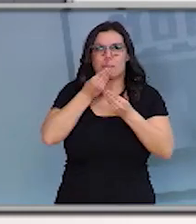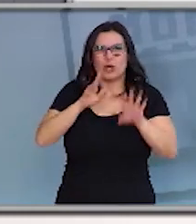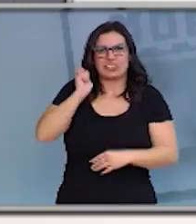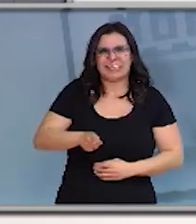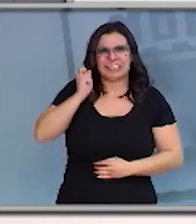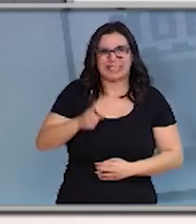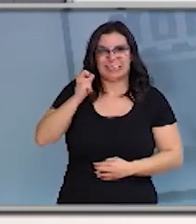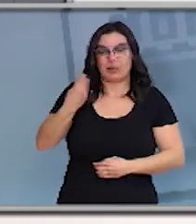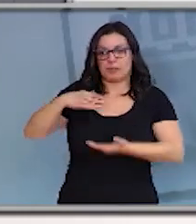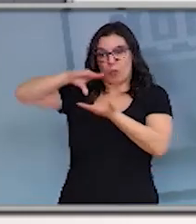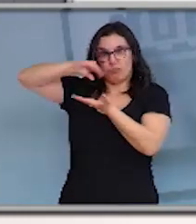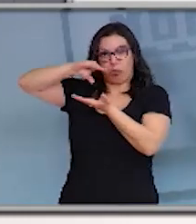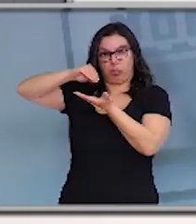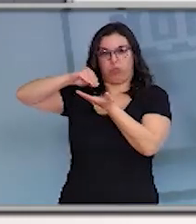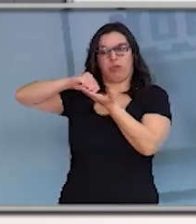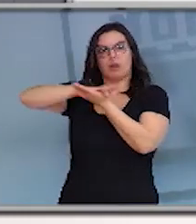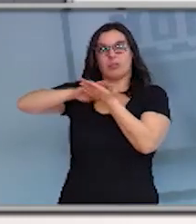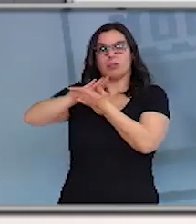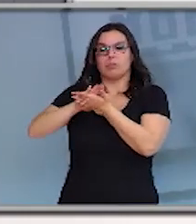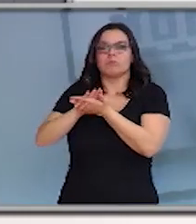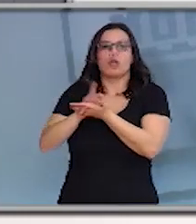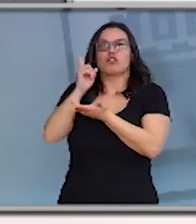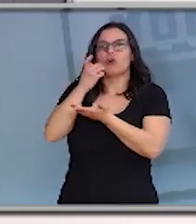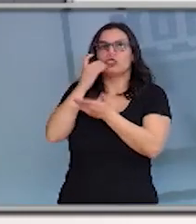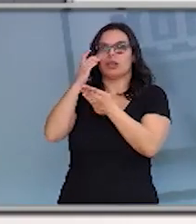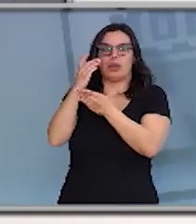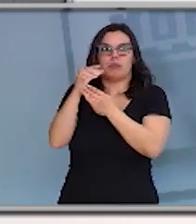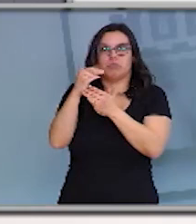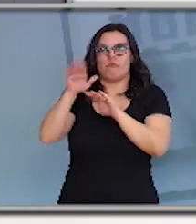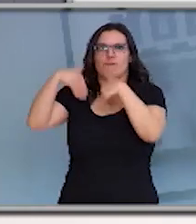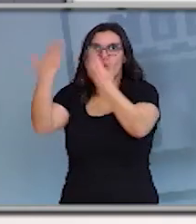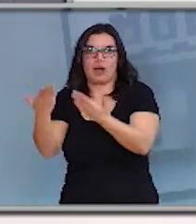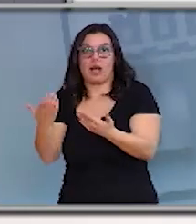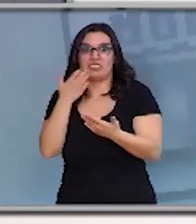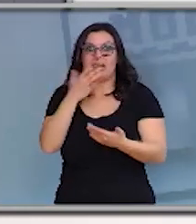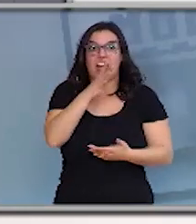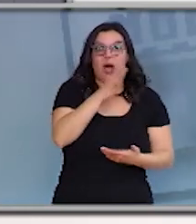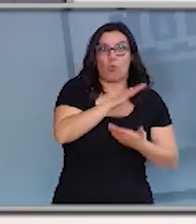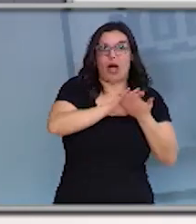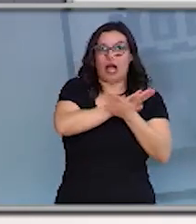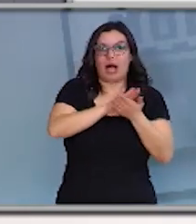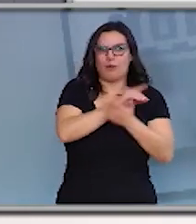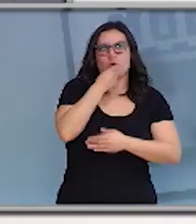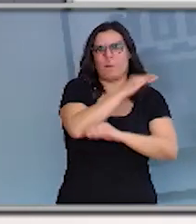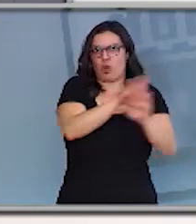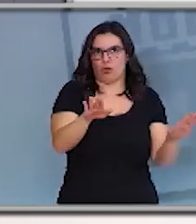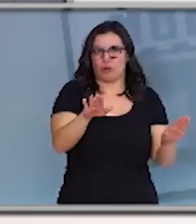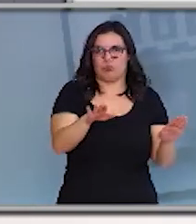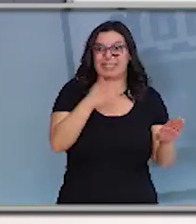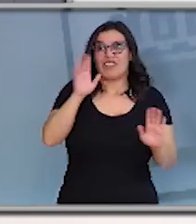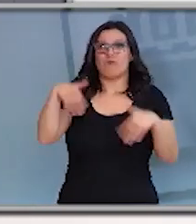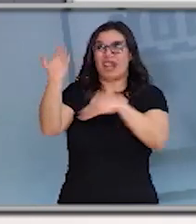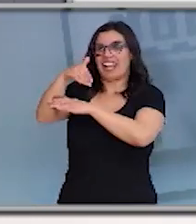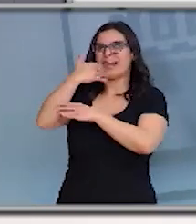hidroalcohólicas son en aquellos sitios en los que no puedo tener agua y jabón pero si tengo agua y jabón es lo que yo tengo que utilizar por lo tanto